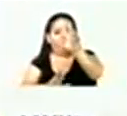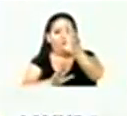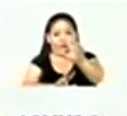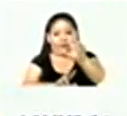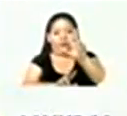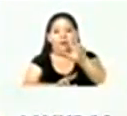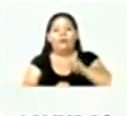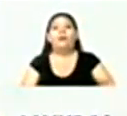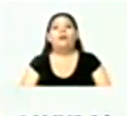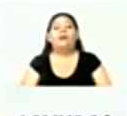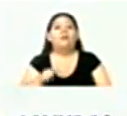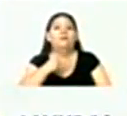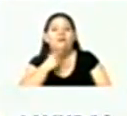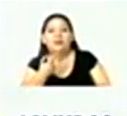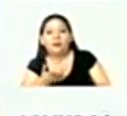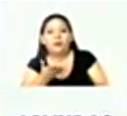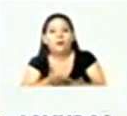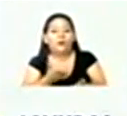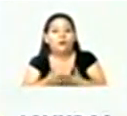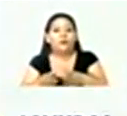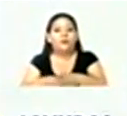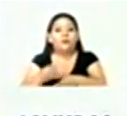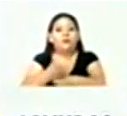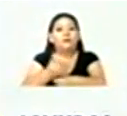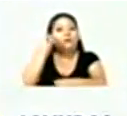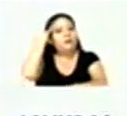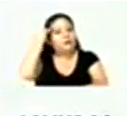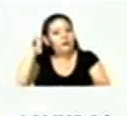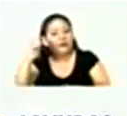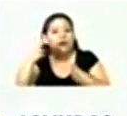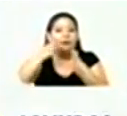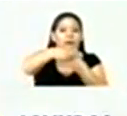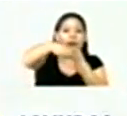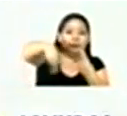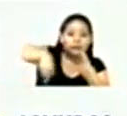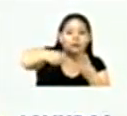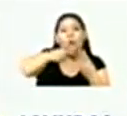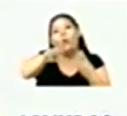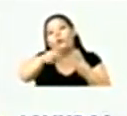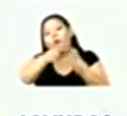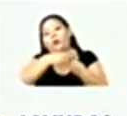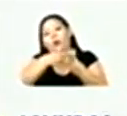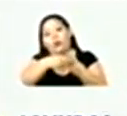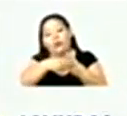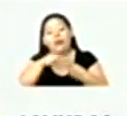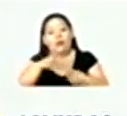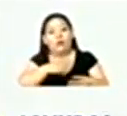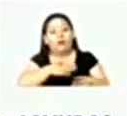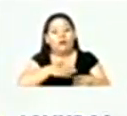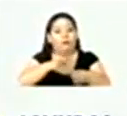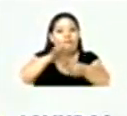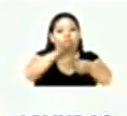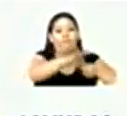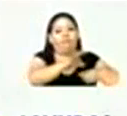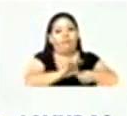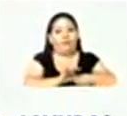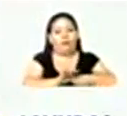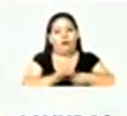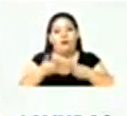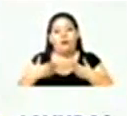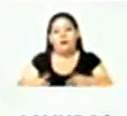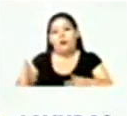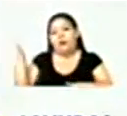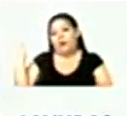suplentes, propuestos por Nuevas Ideas, Gana y Arena, partidos que obtuvieron la mayoría de votos en la elección